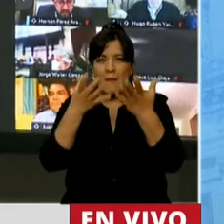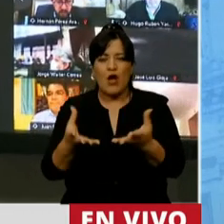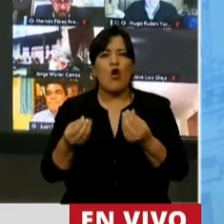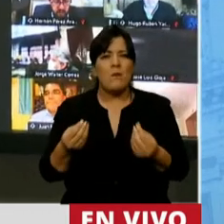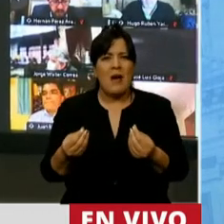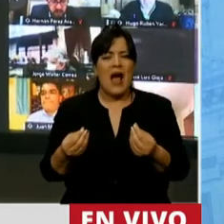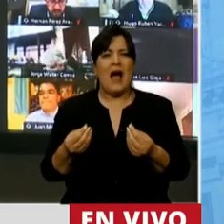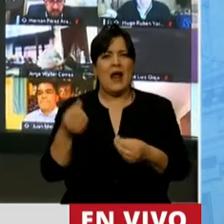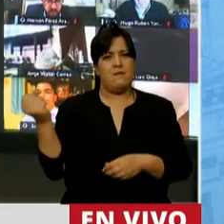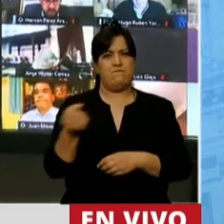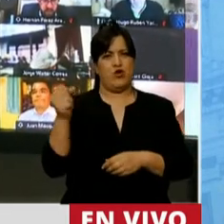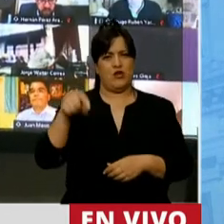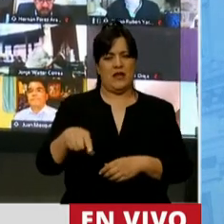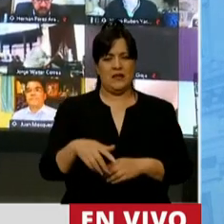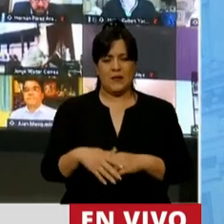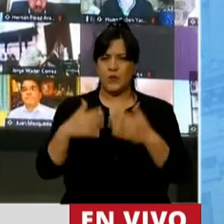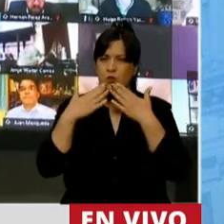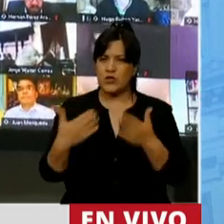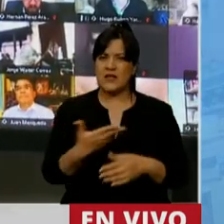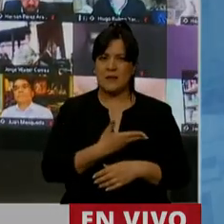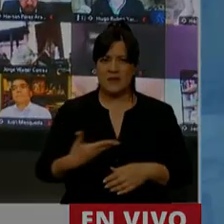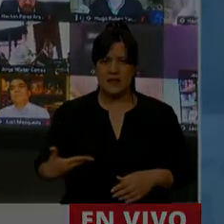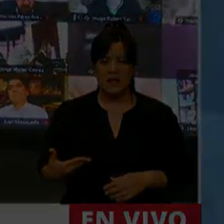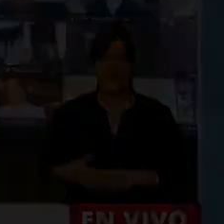un actor importante de la Nación. Muchas gracias, señor Presidente. Gracias, diputado.